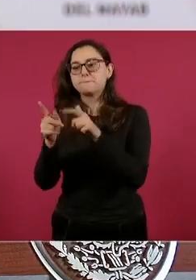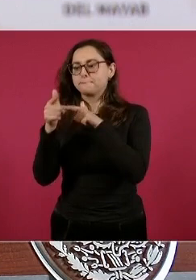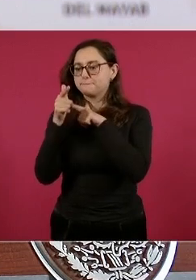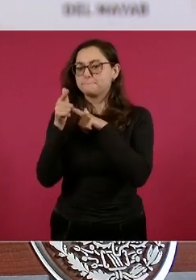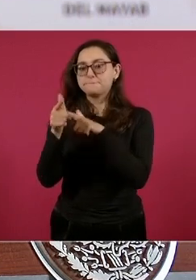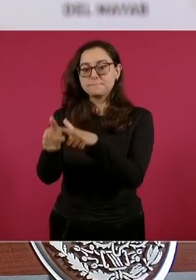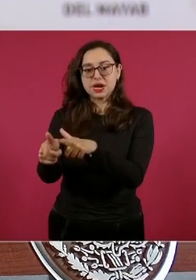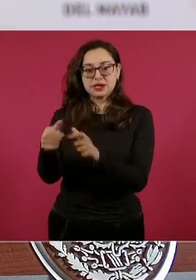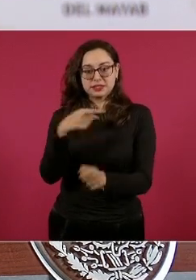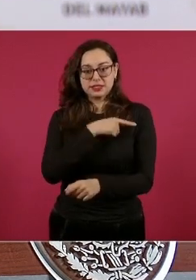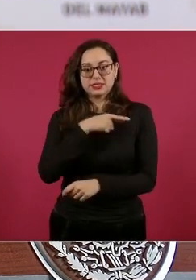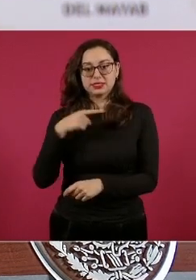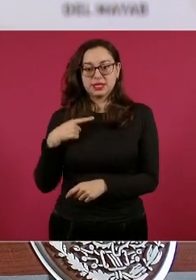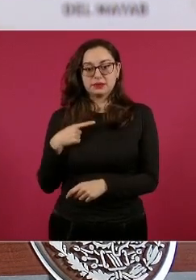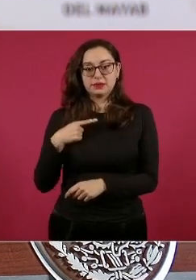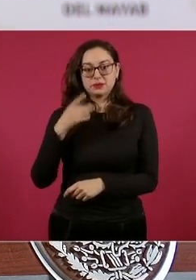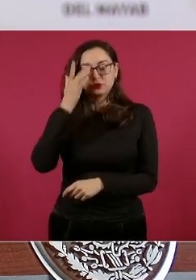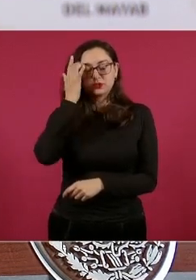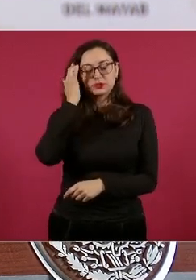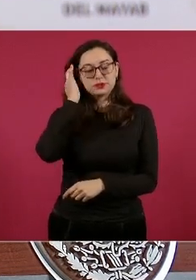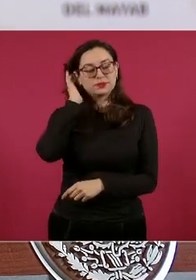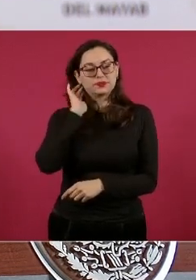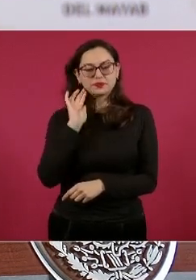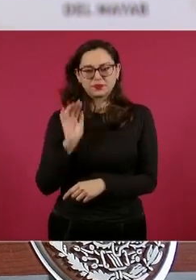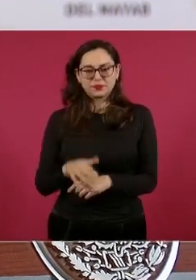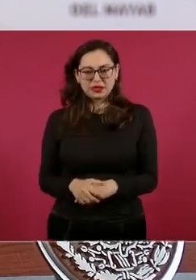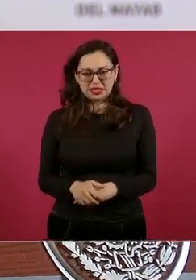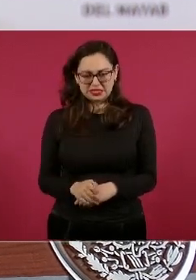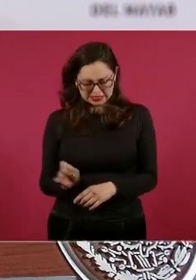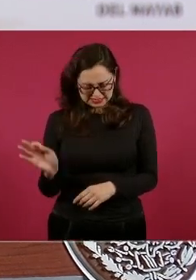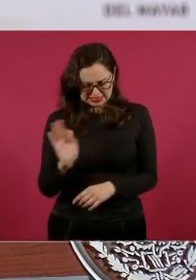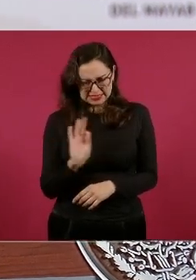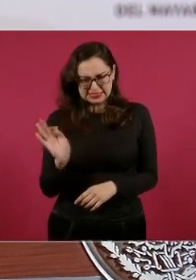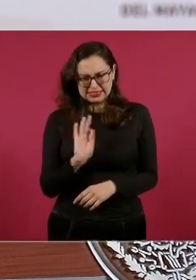ustedes seguramente empezaron a escuchar hace 20,